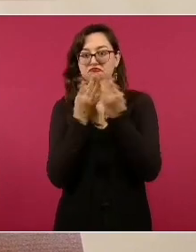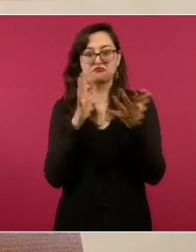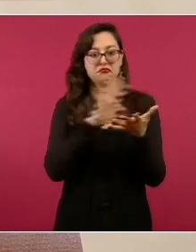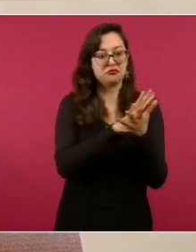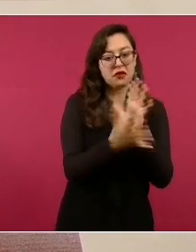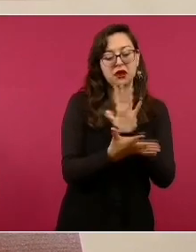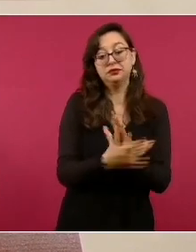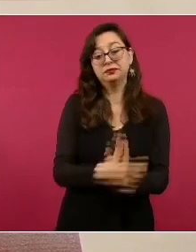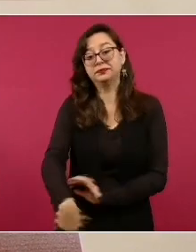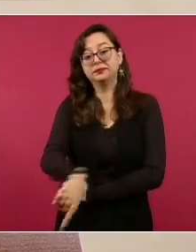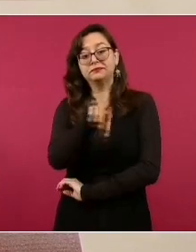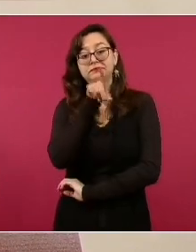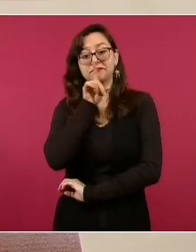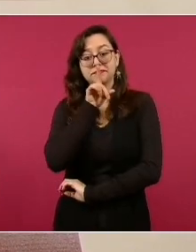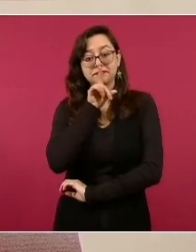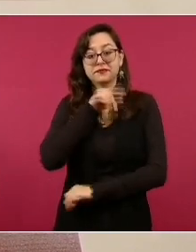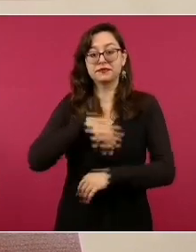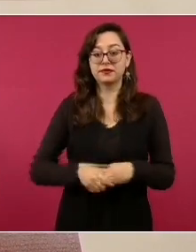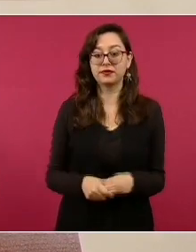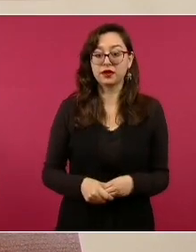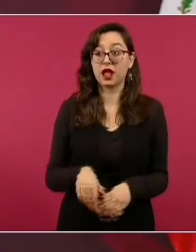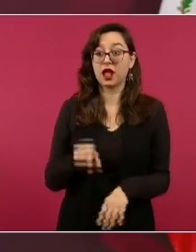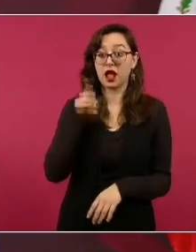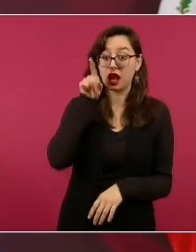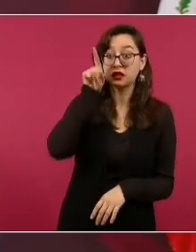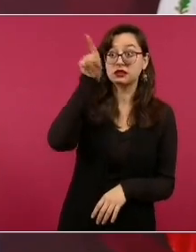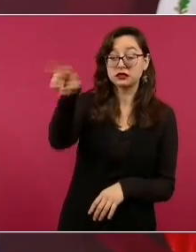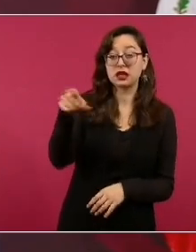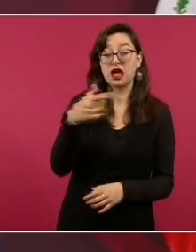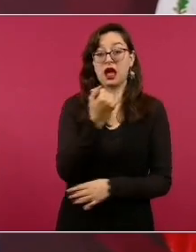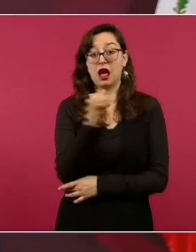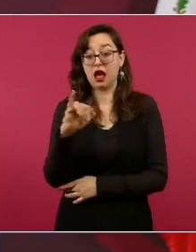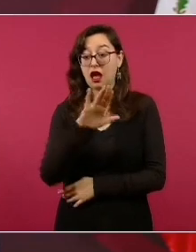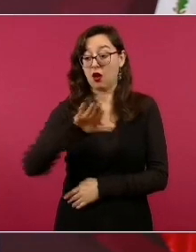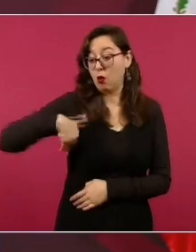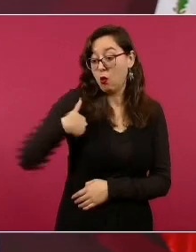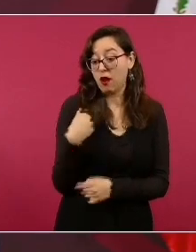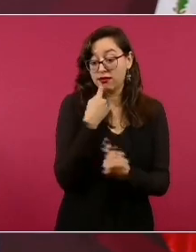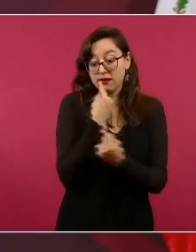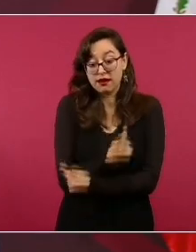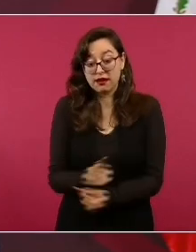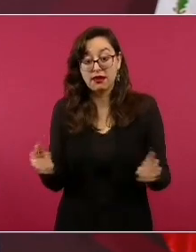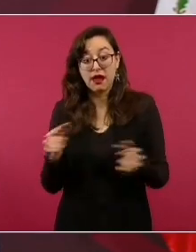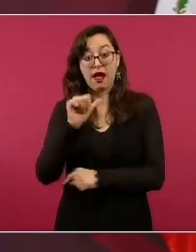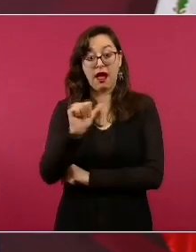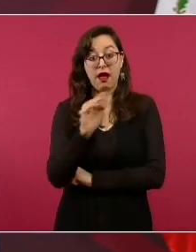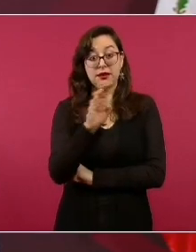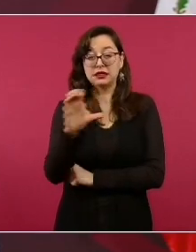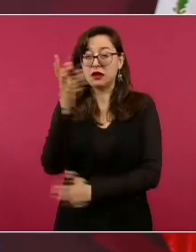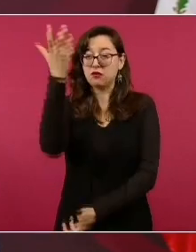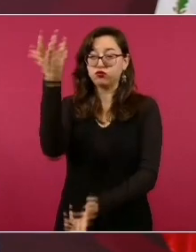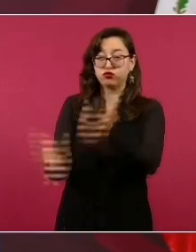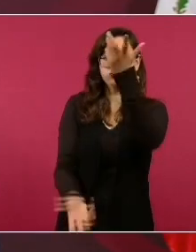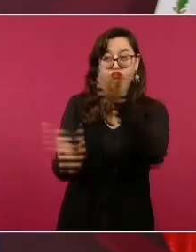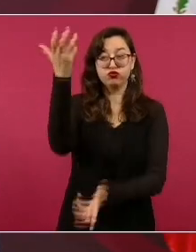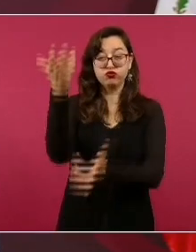castigara a los responsables del incendio de la guardería ABC en Hermosillo,